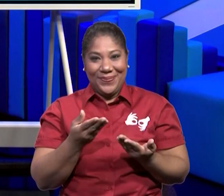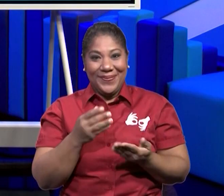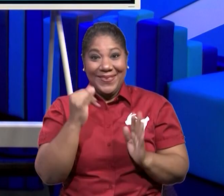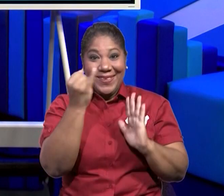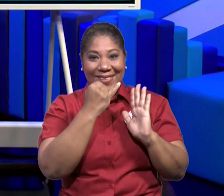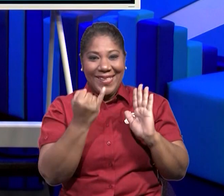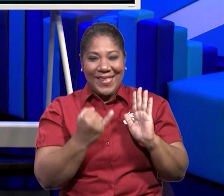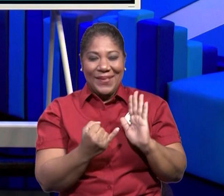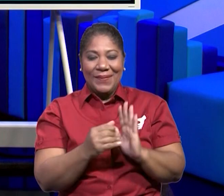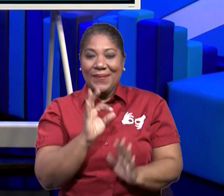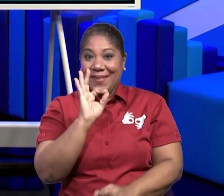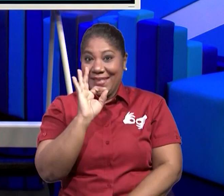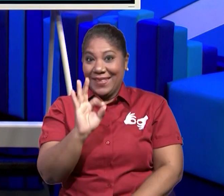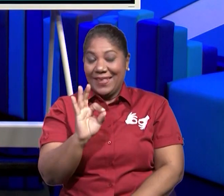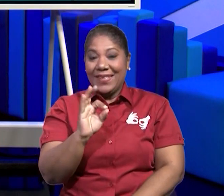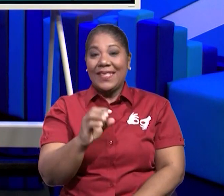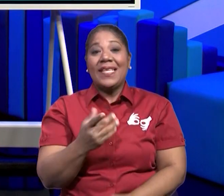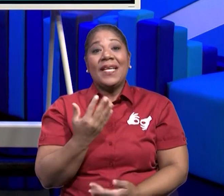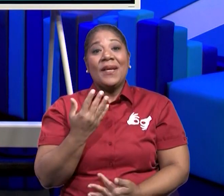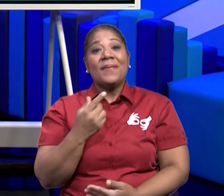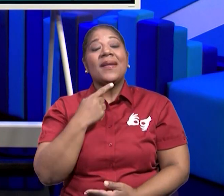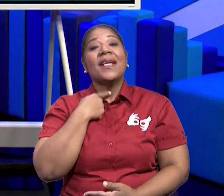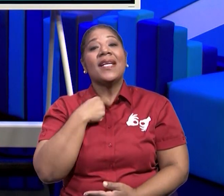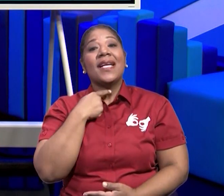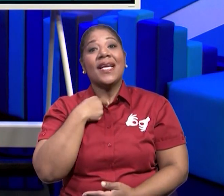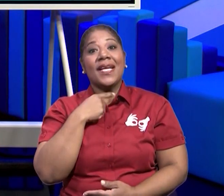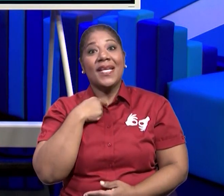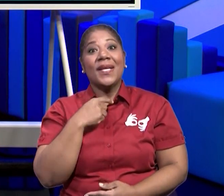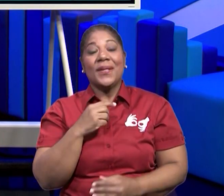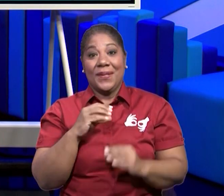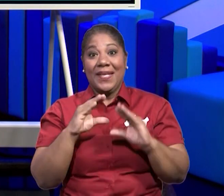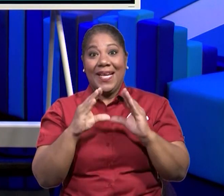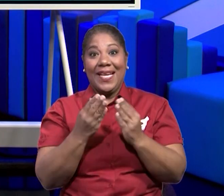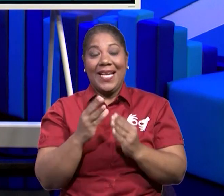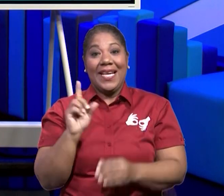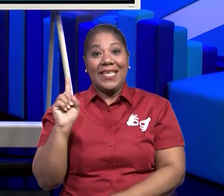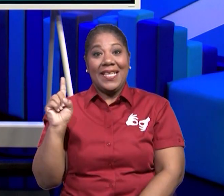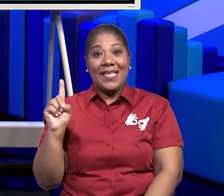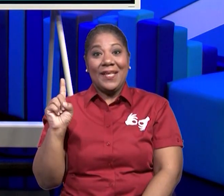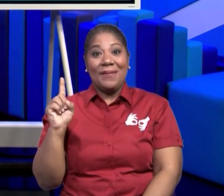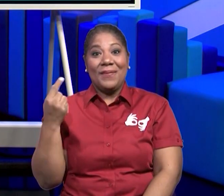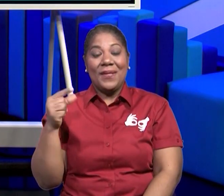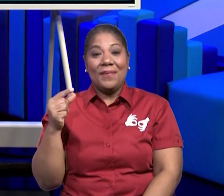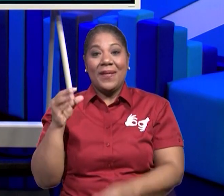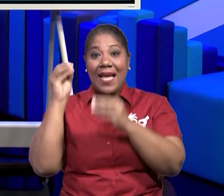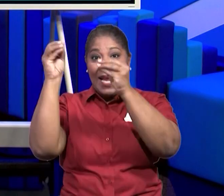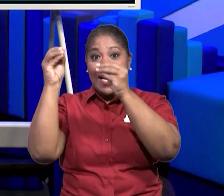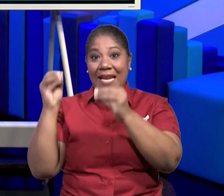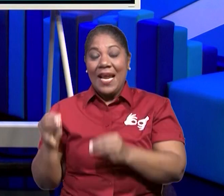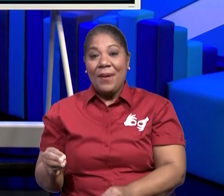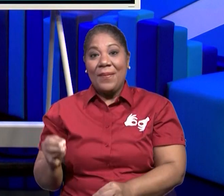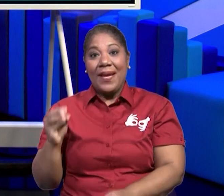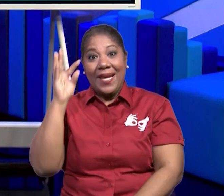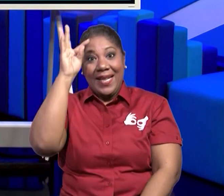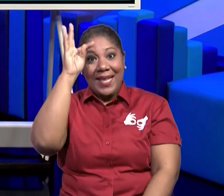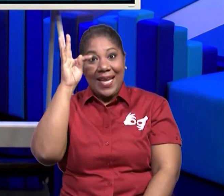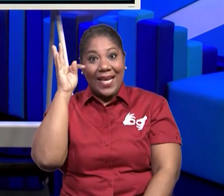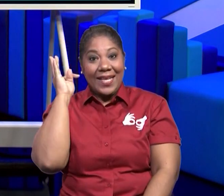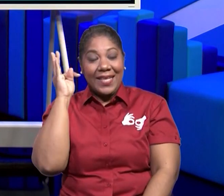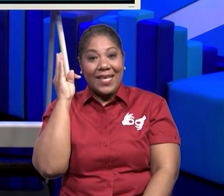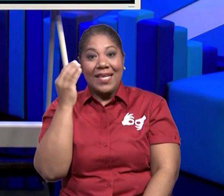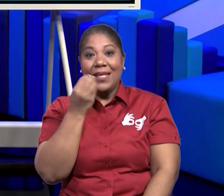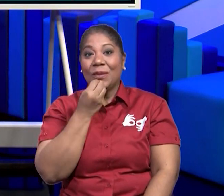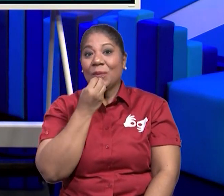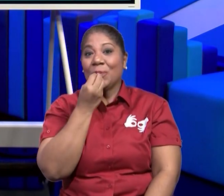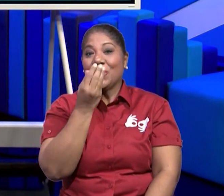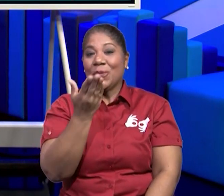y chicas, espero que les haya gustado la clase de primer grado. La maestra Teresita se despide